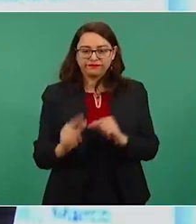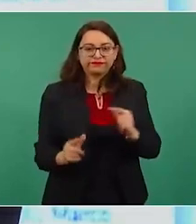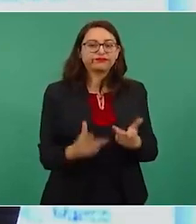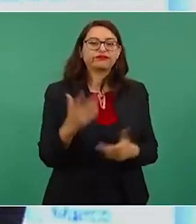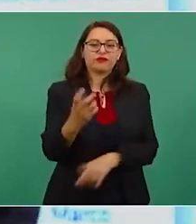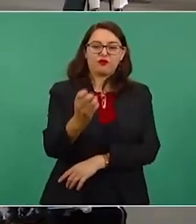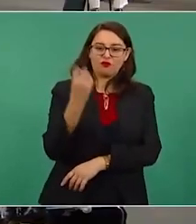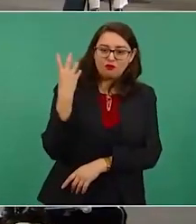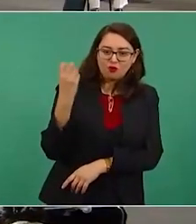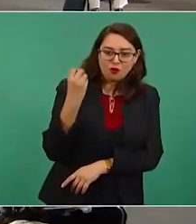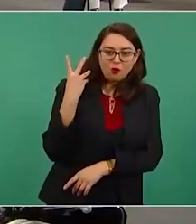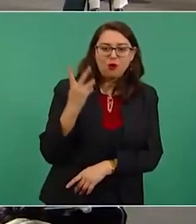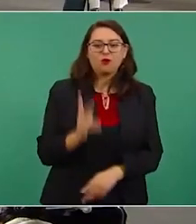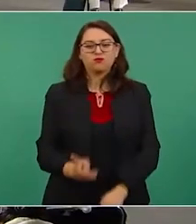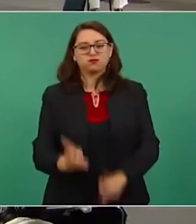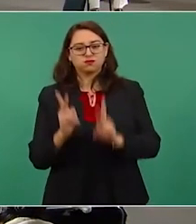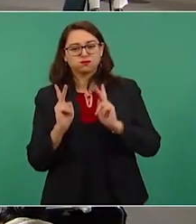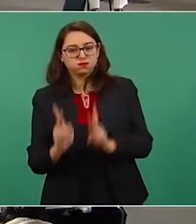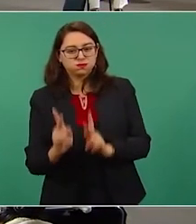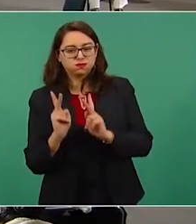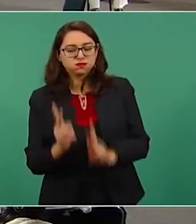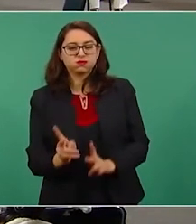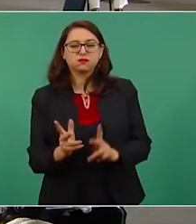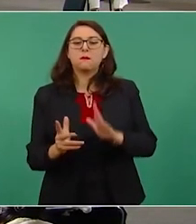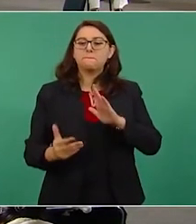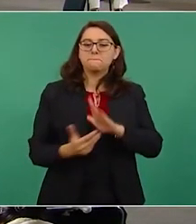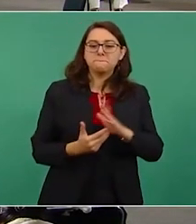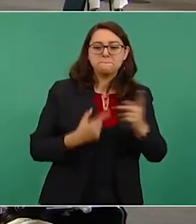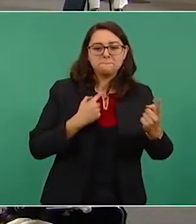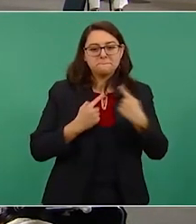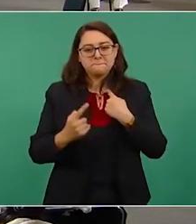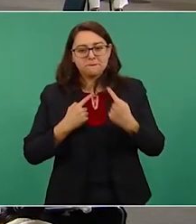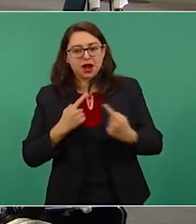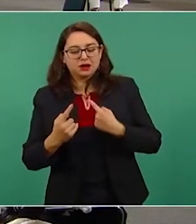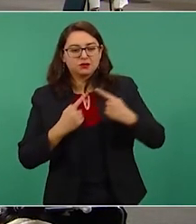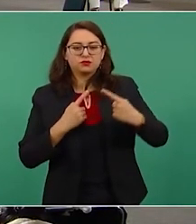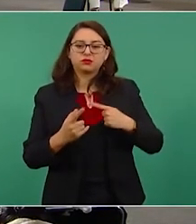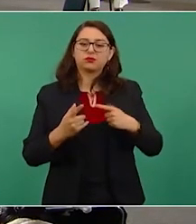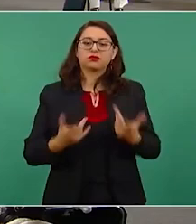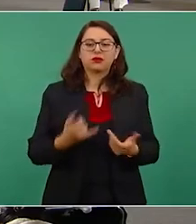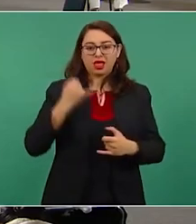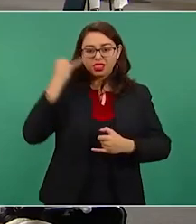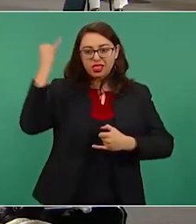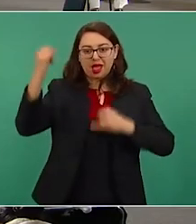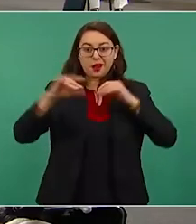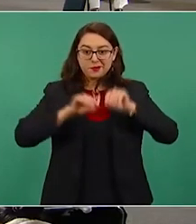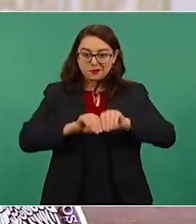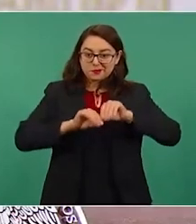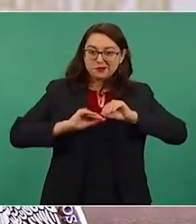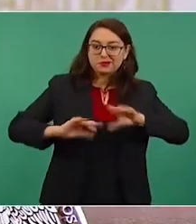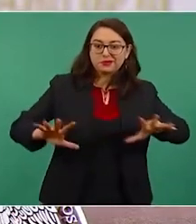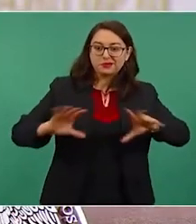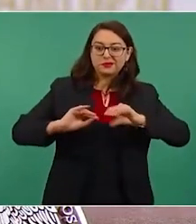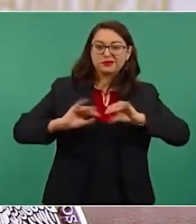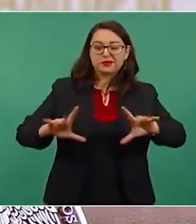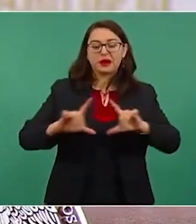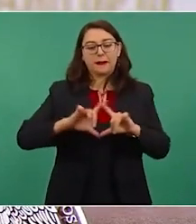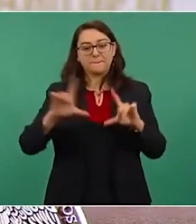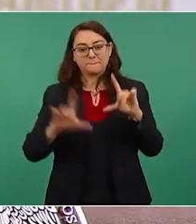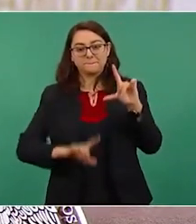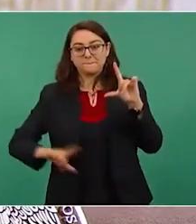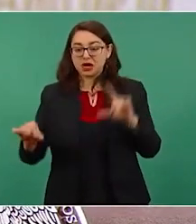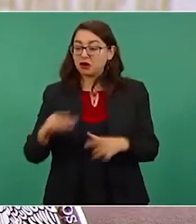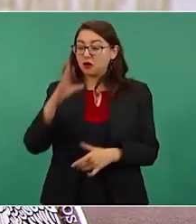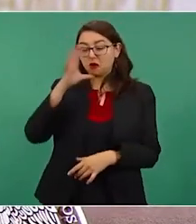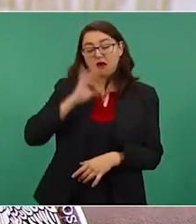foros, conversatorios y mesas de análisis, para difundir la idea de que México es un